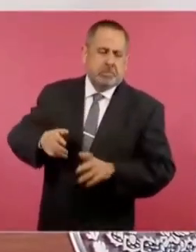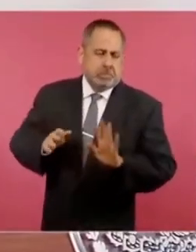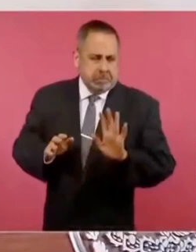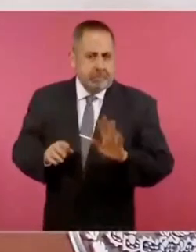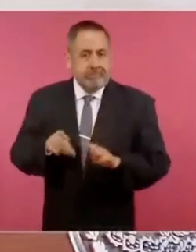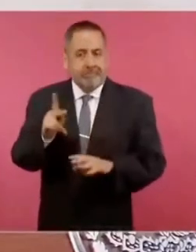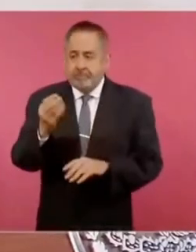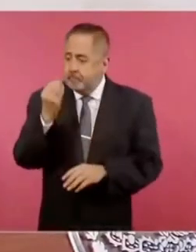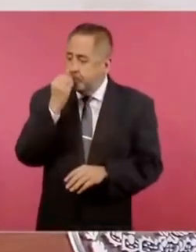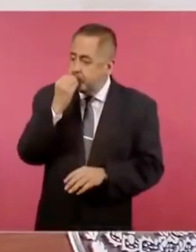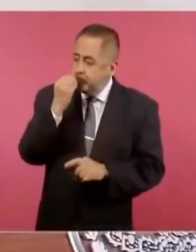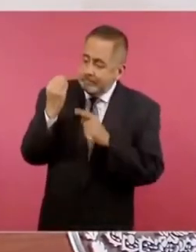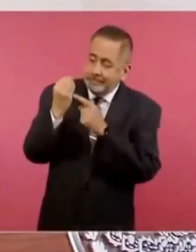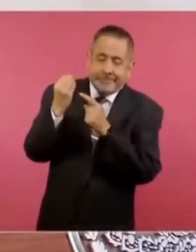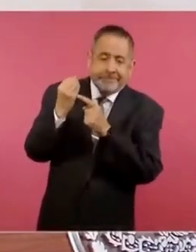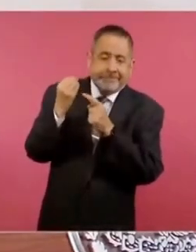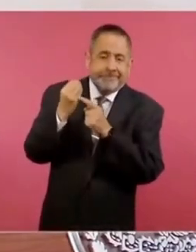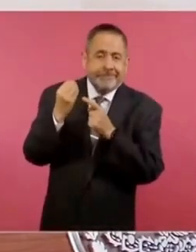la alimentación.